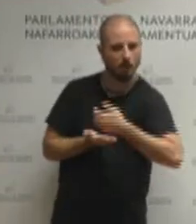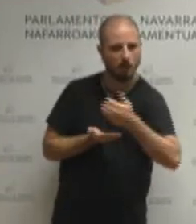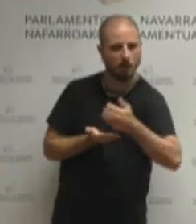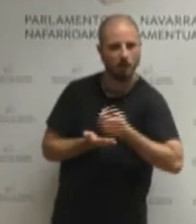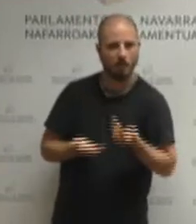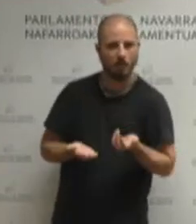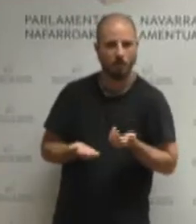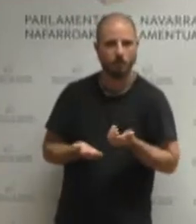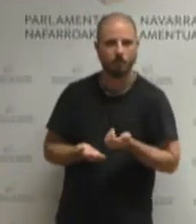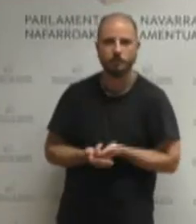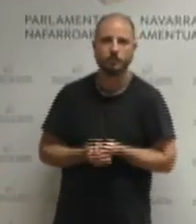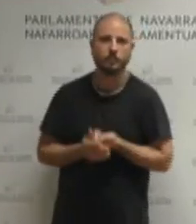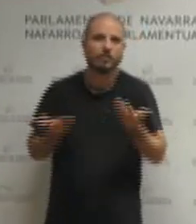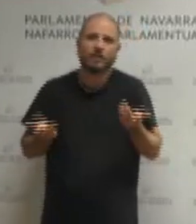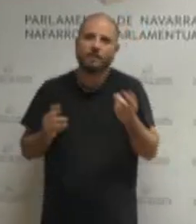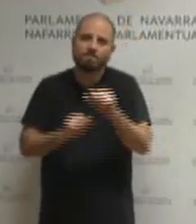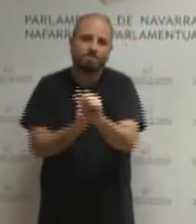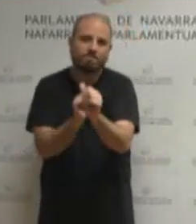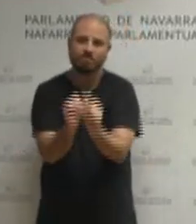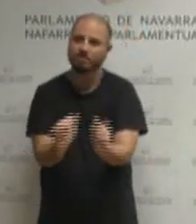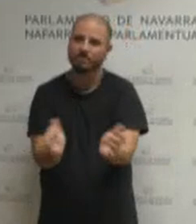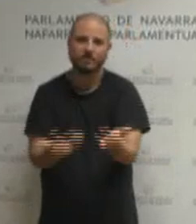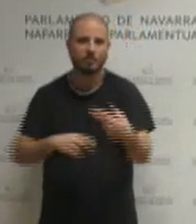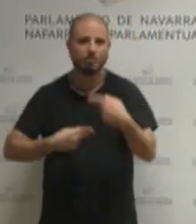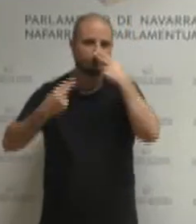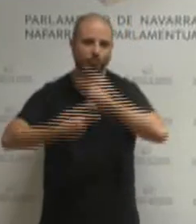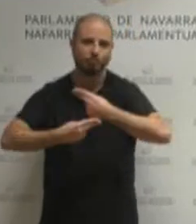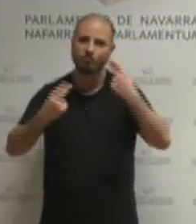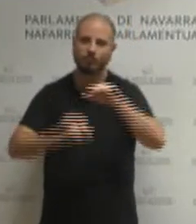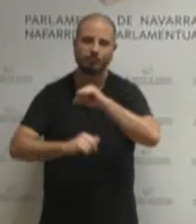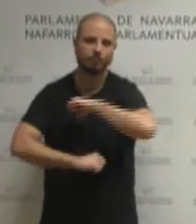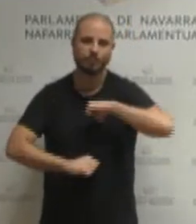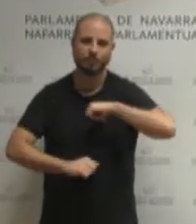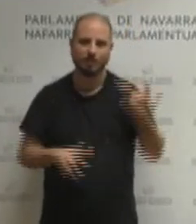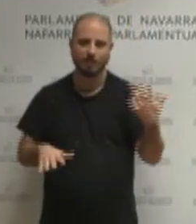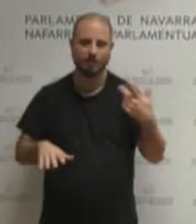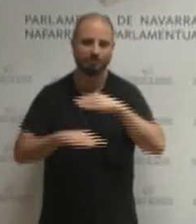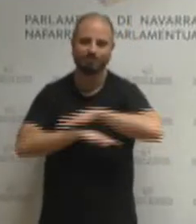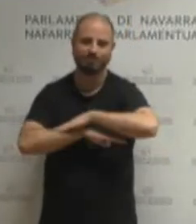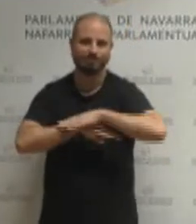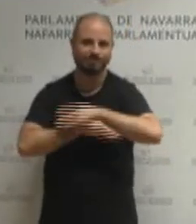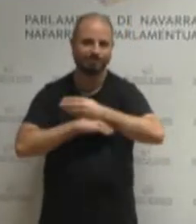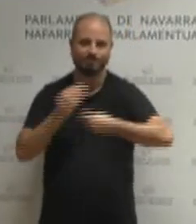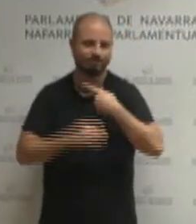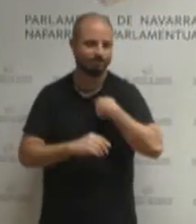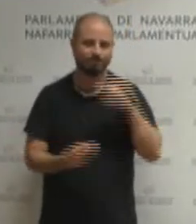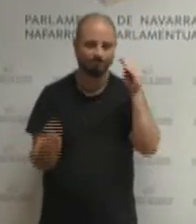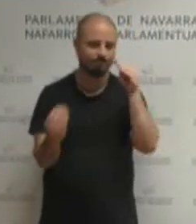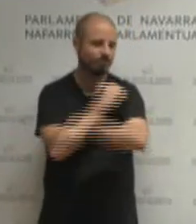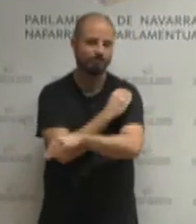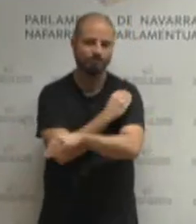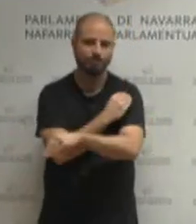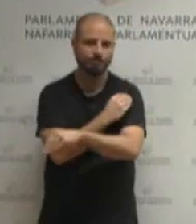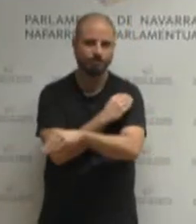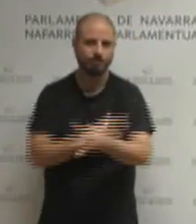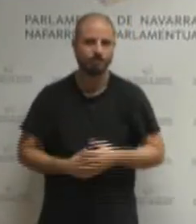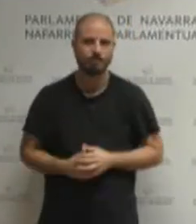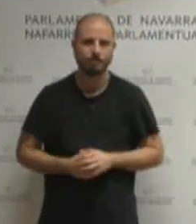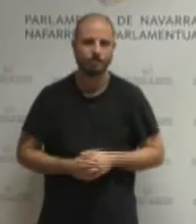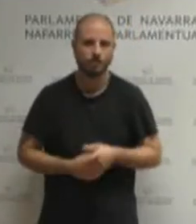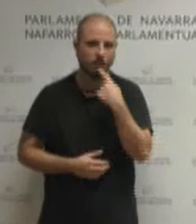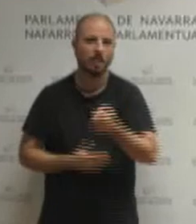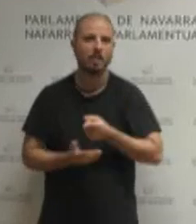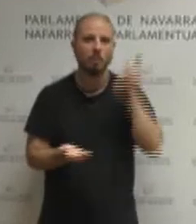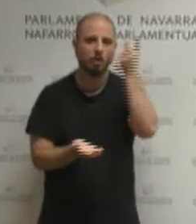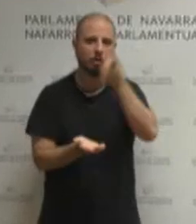de gobernar y de entender la colaboración público-privada que no compartimos en absoluto y en este tema lo volvemos a decir tal como lo